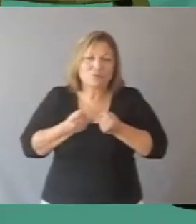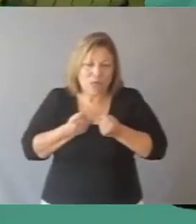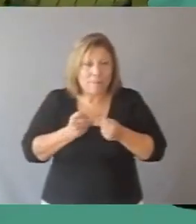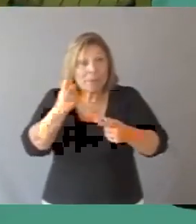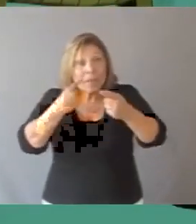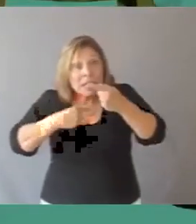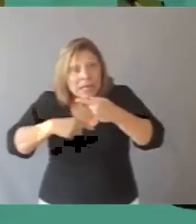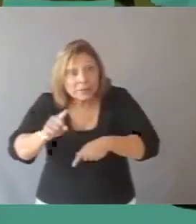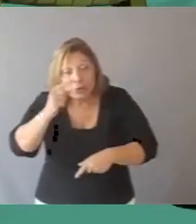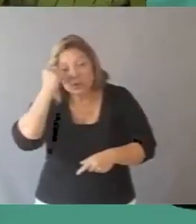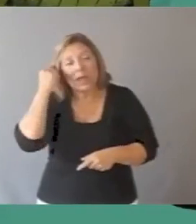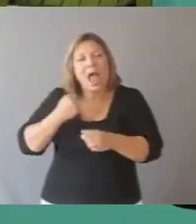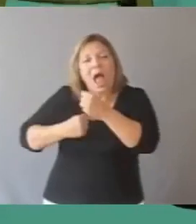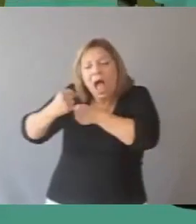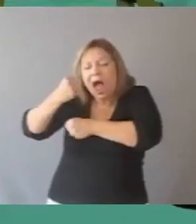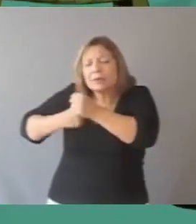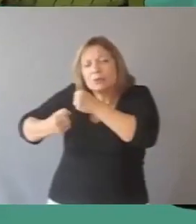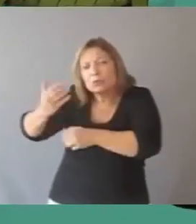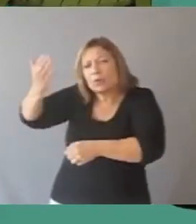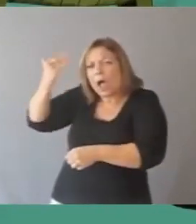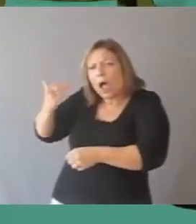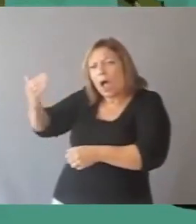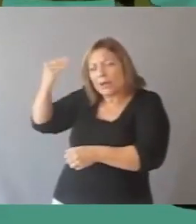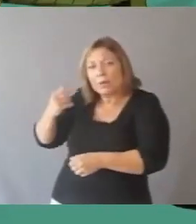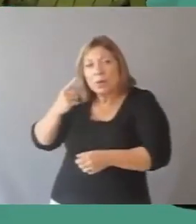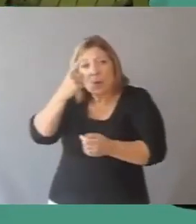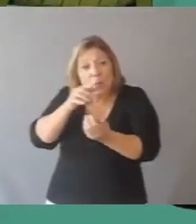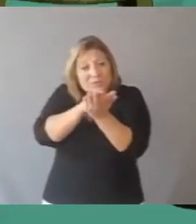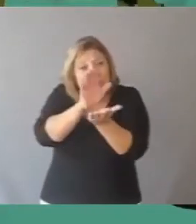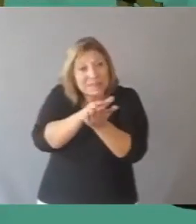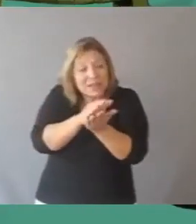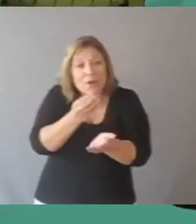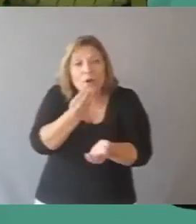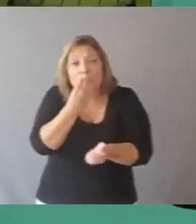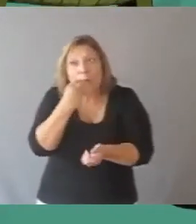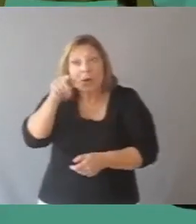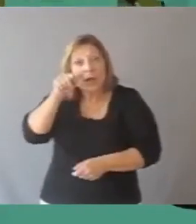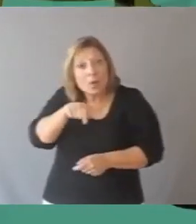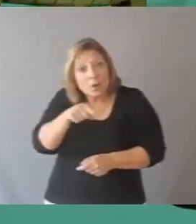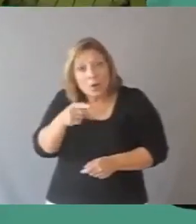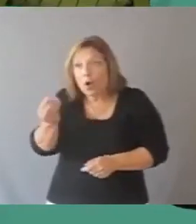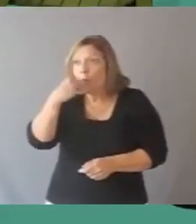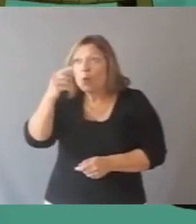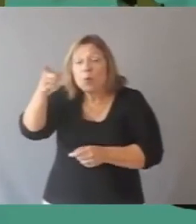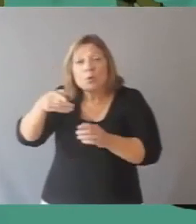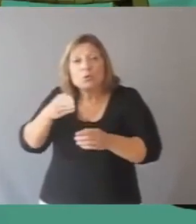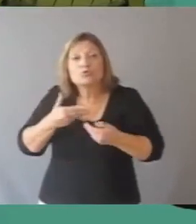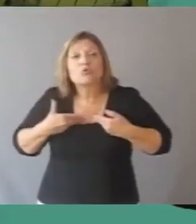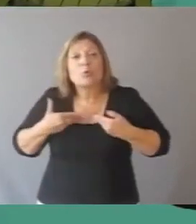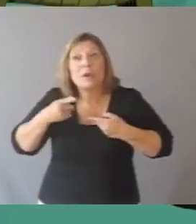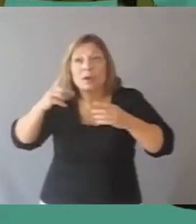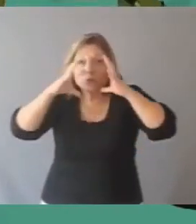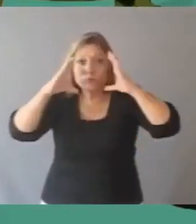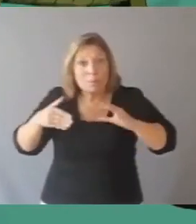El hecho es que antes, muchos años antes, los yacarés se habían comido a un sobrinito del surubí y éste no había querido tener más relaciones